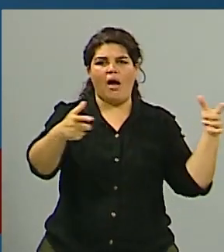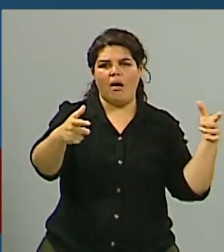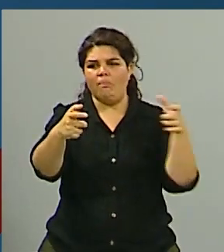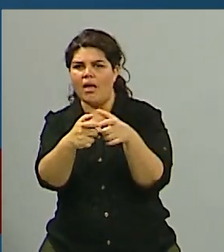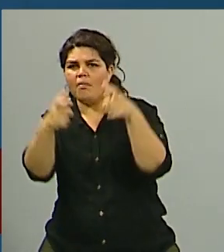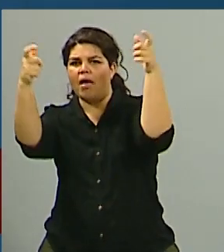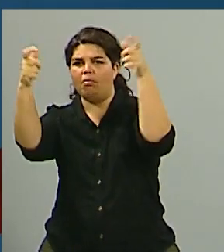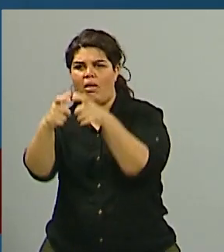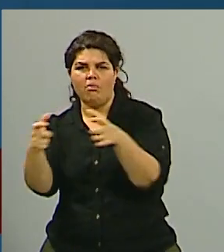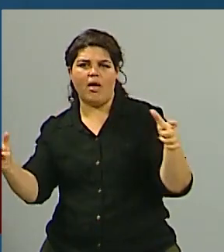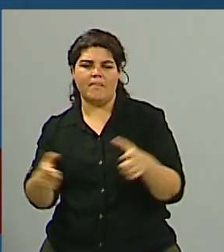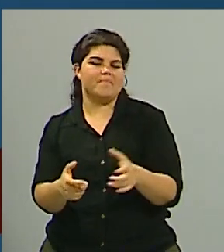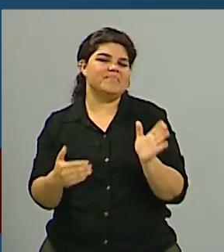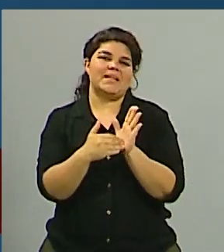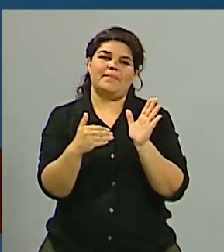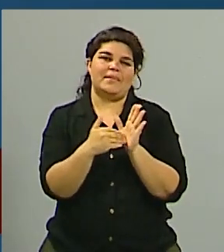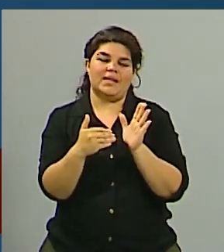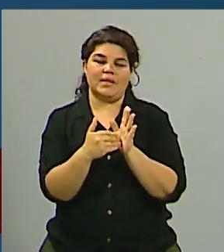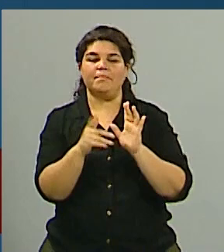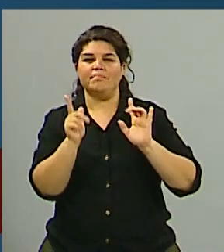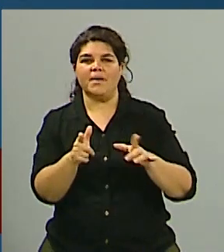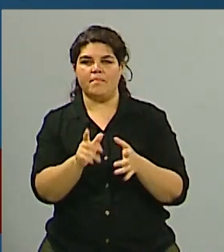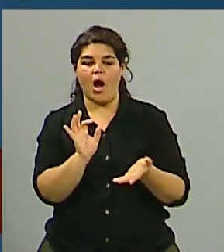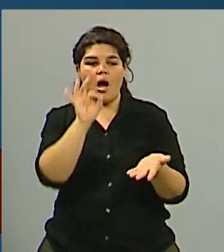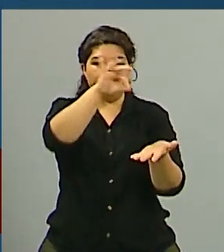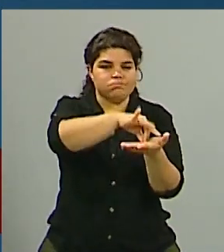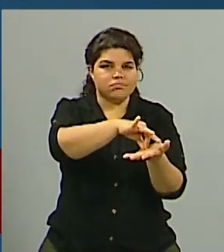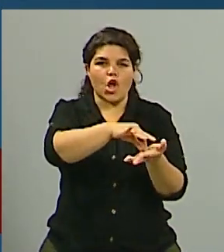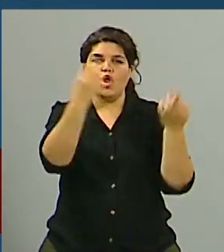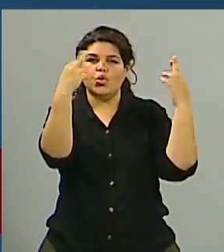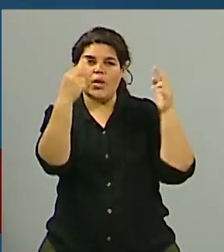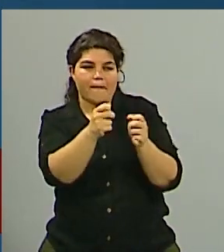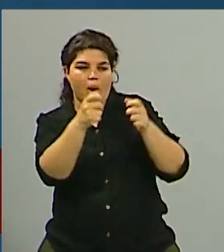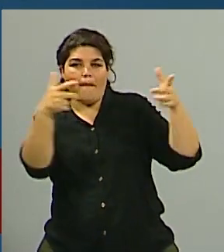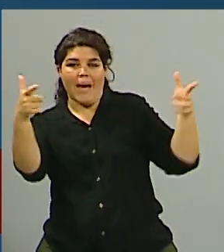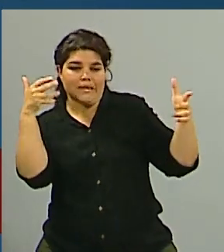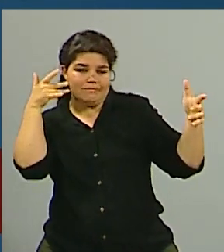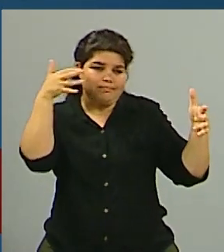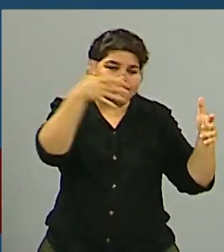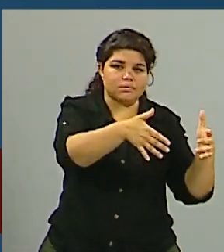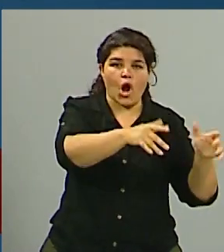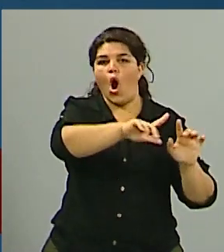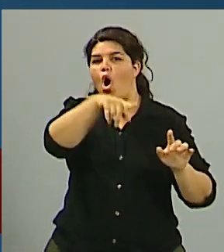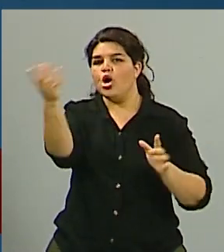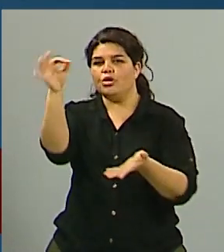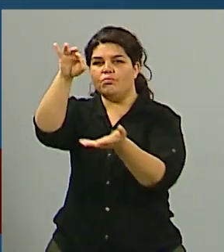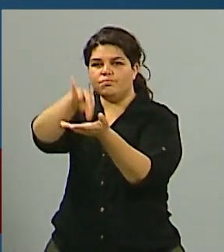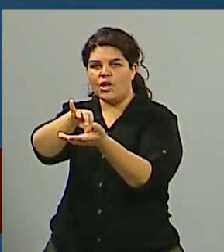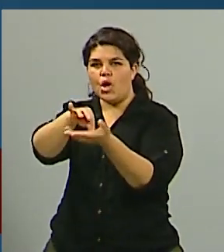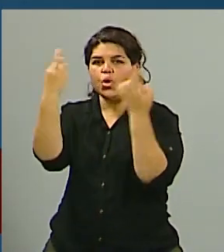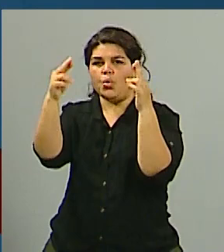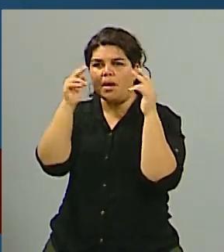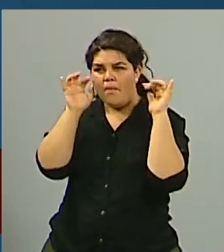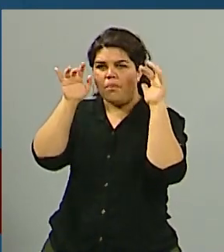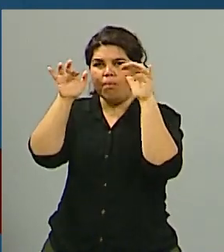mayoría de los destinos turísticos o sea que la implementación en sí es positiva y si bien